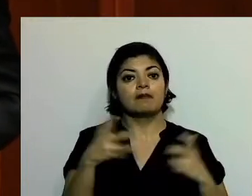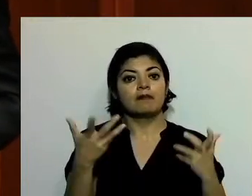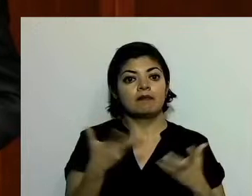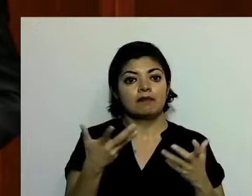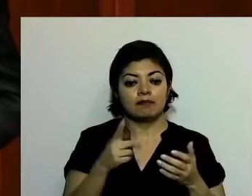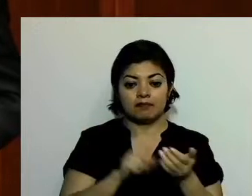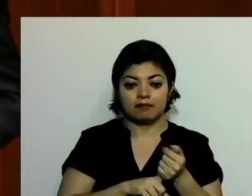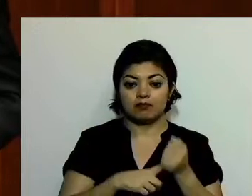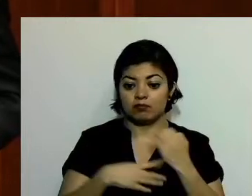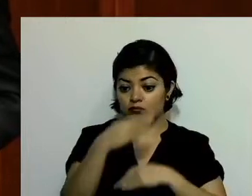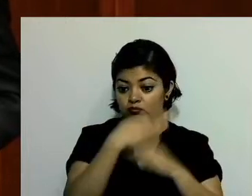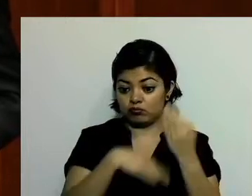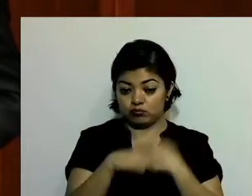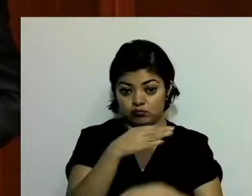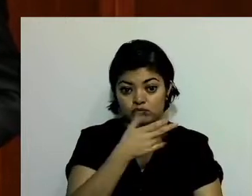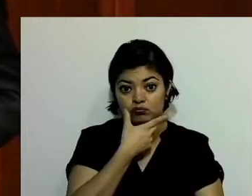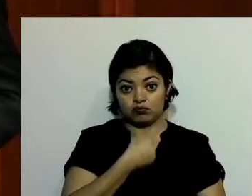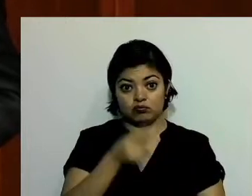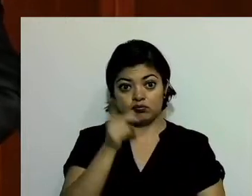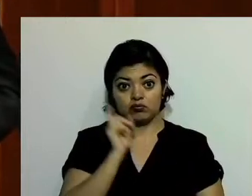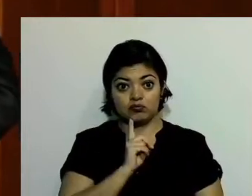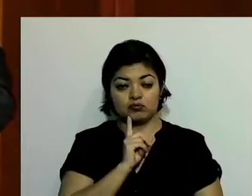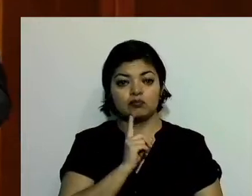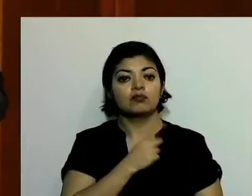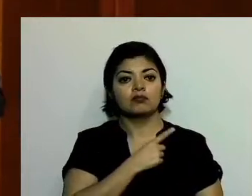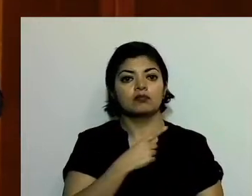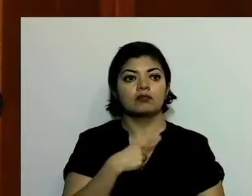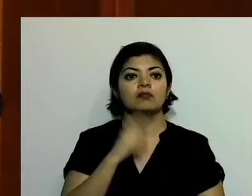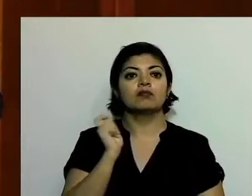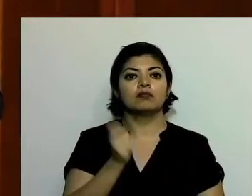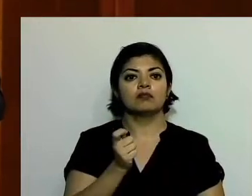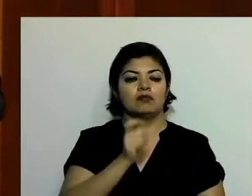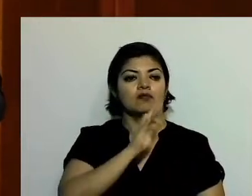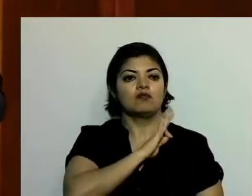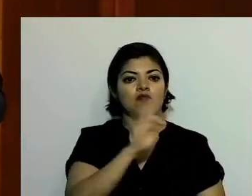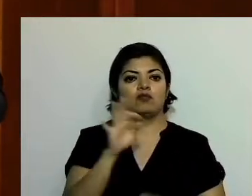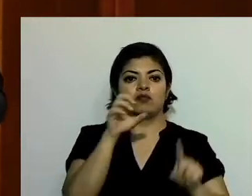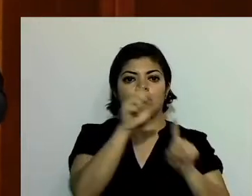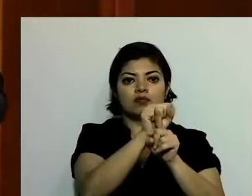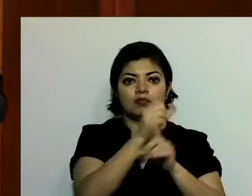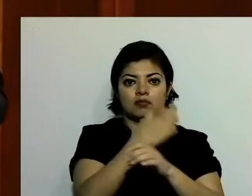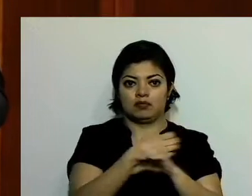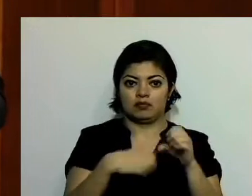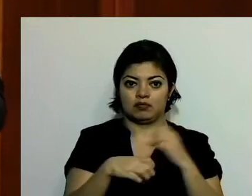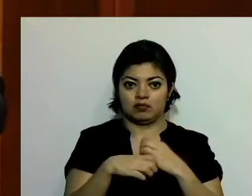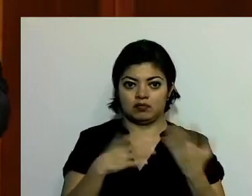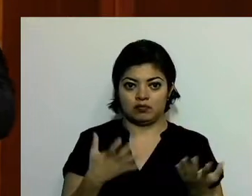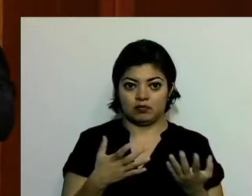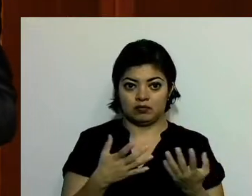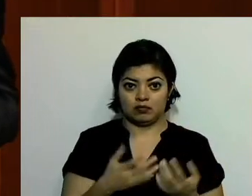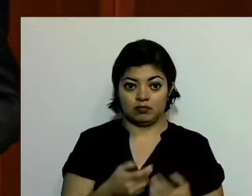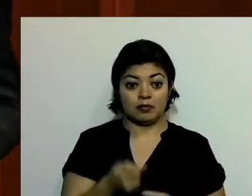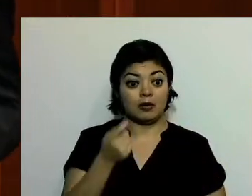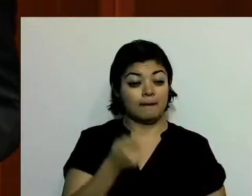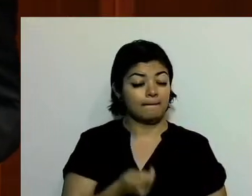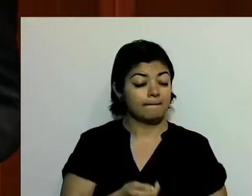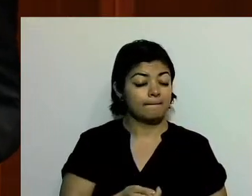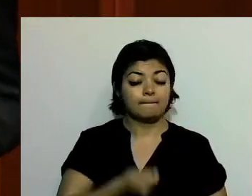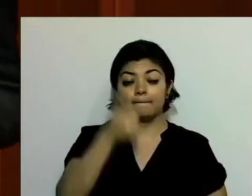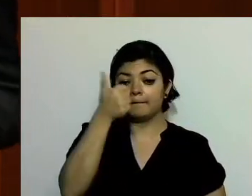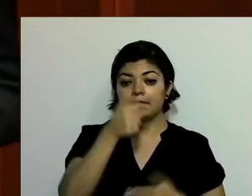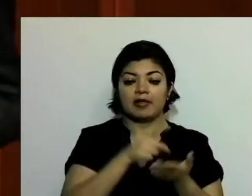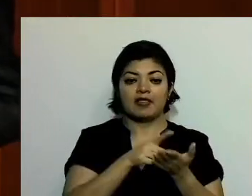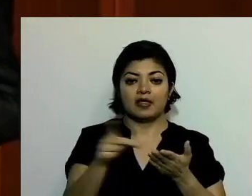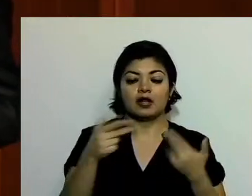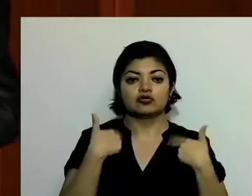todas y todos tengamos esa gran posibilidad. Es el primer derecho humano, el